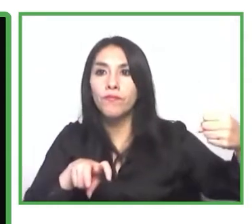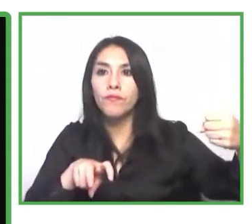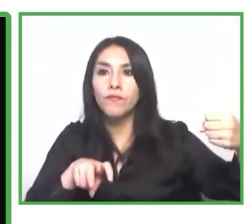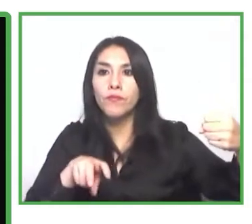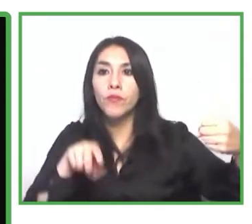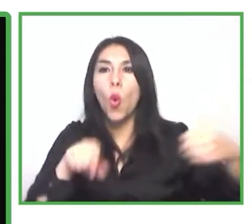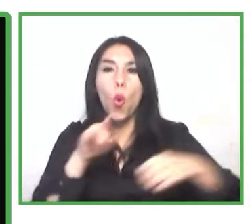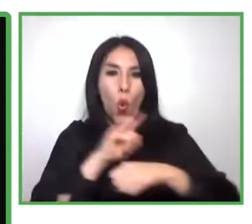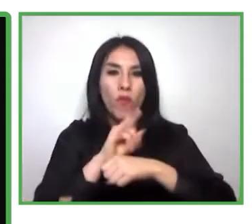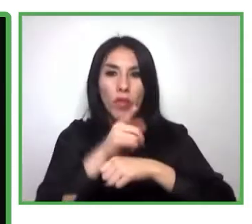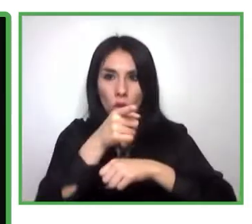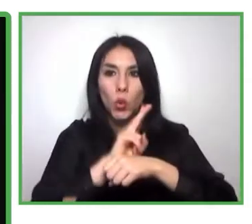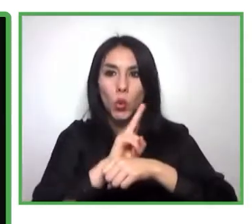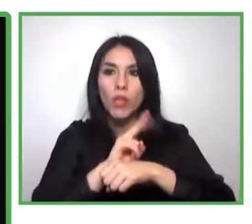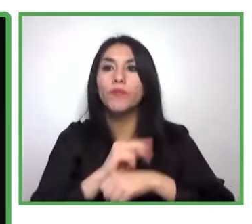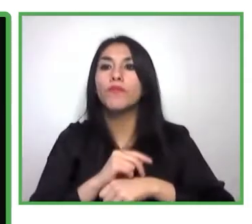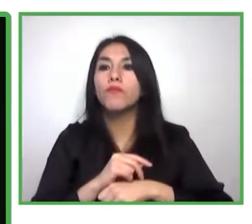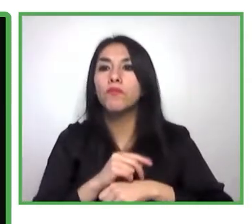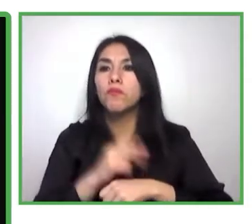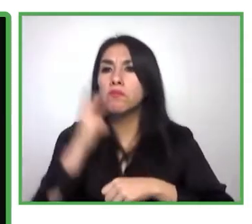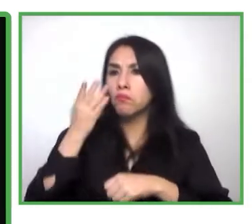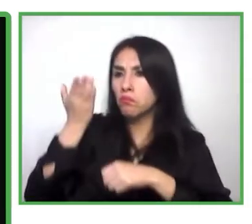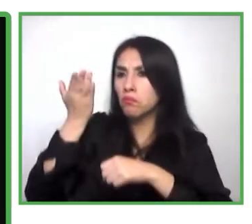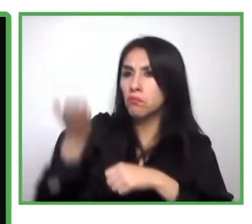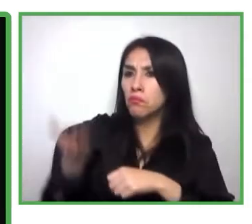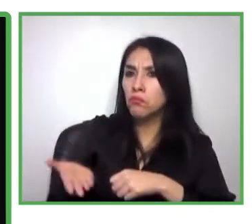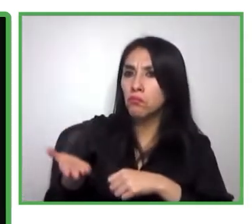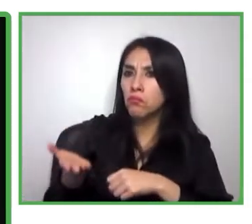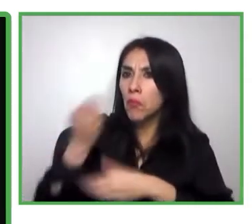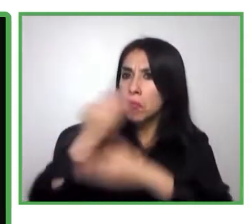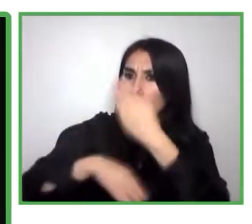accesibilidad lo que hacen es mejorar la interacción de ambas partes.